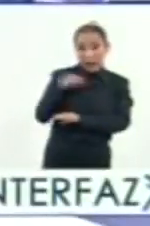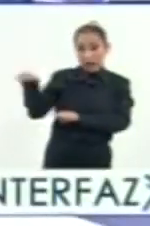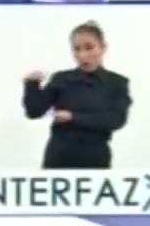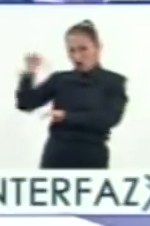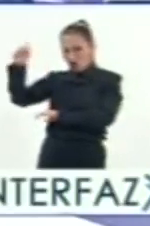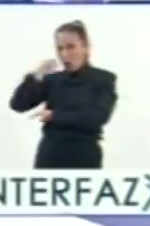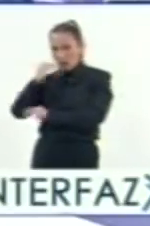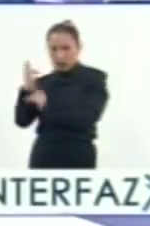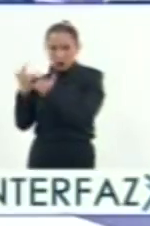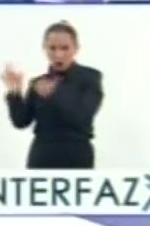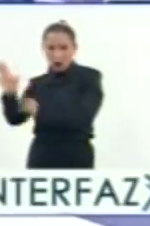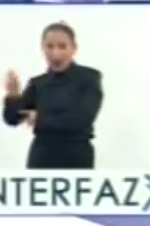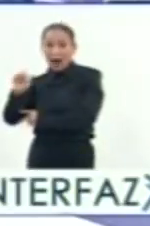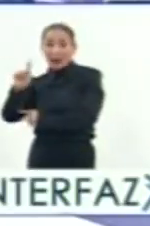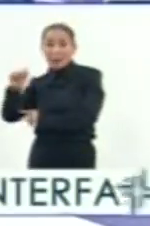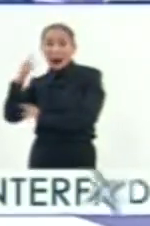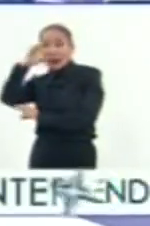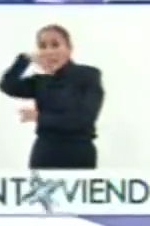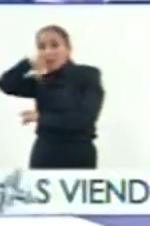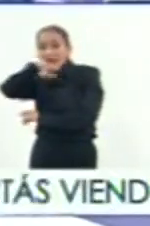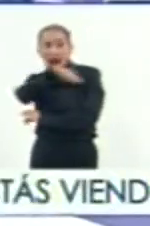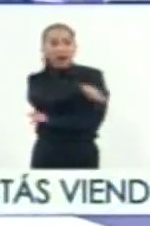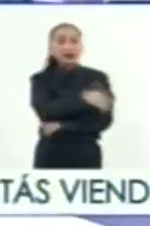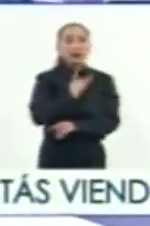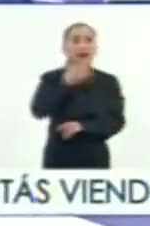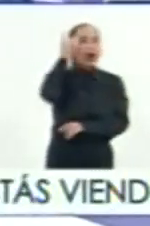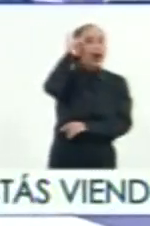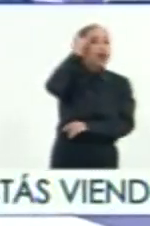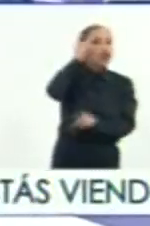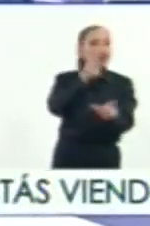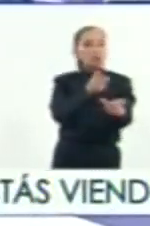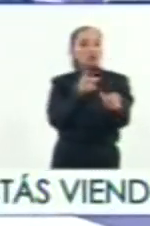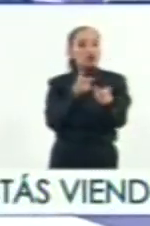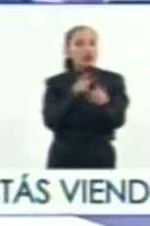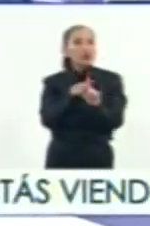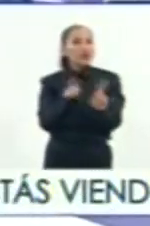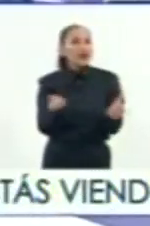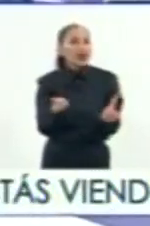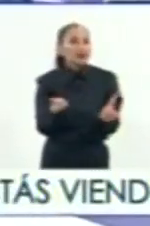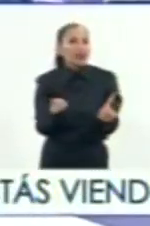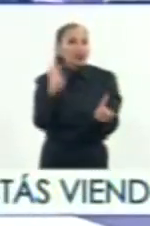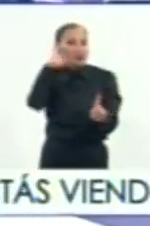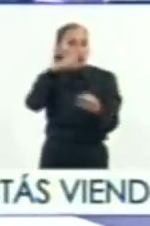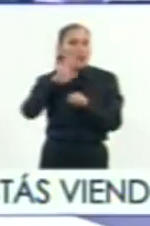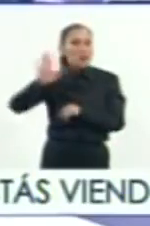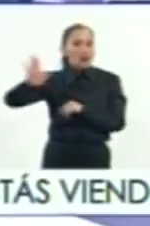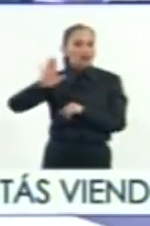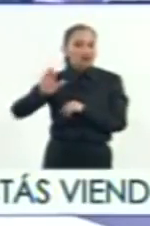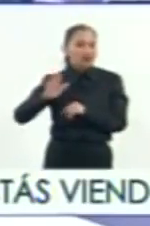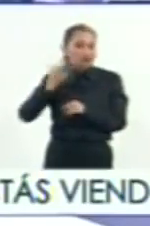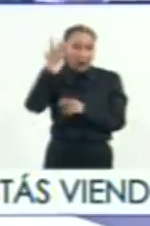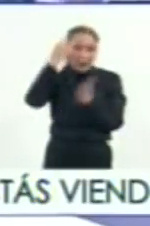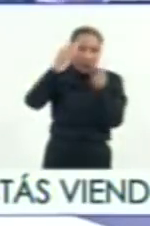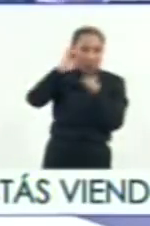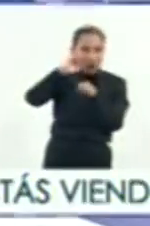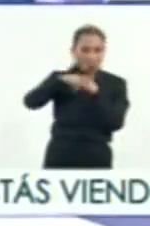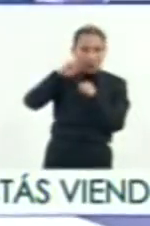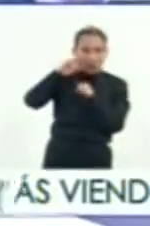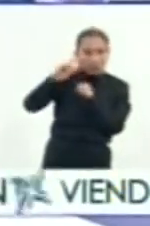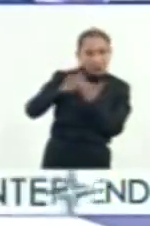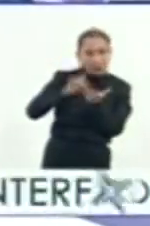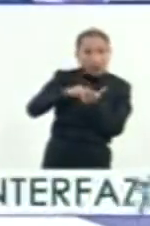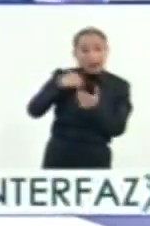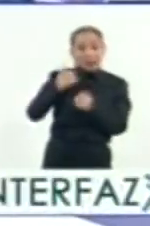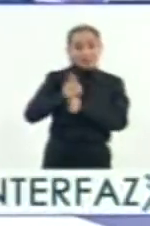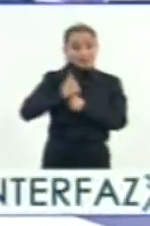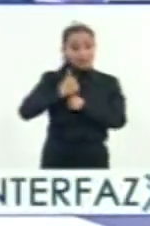elefantes, Cortés va a llevar artillería y caballería. O sea, son tácticas muy europeas, bueno, que hemos aprendido en Europa y